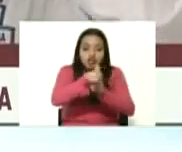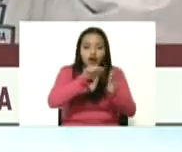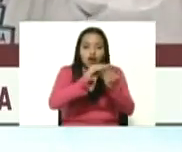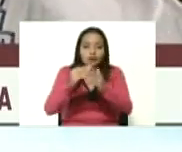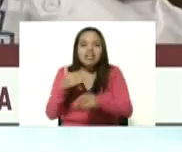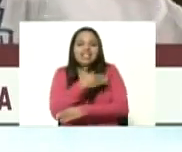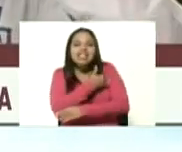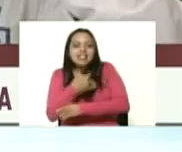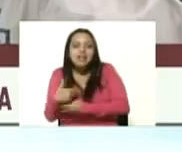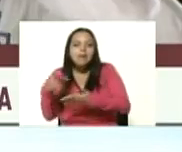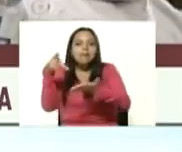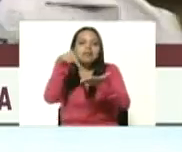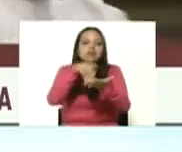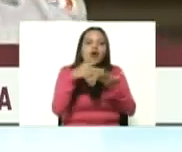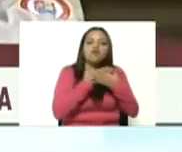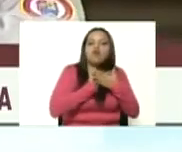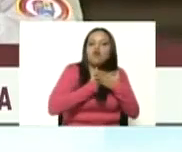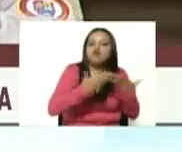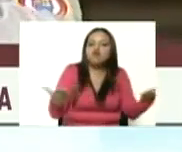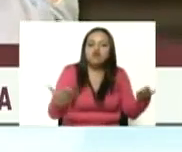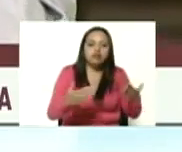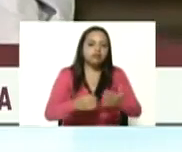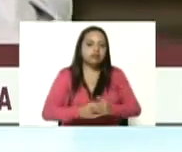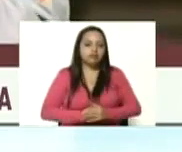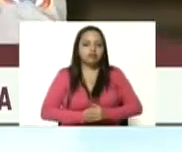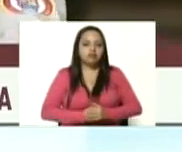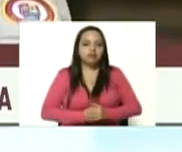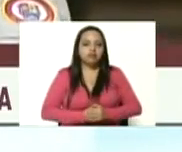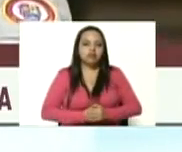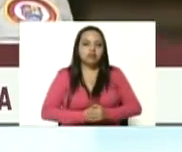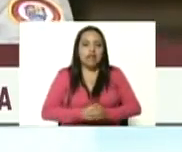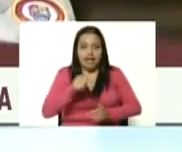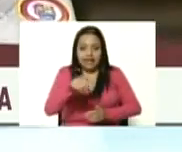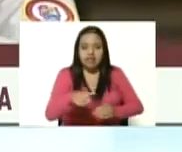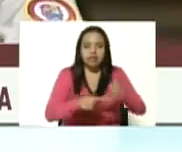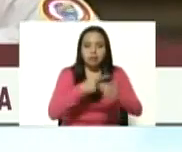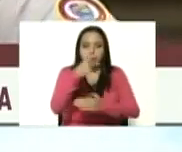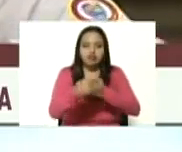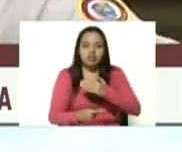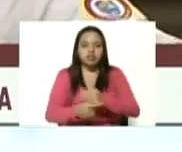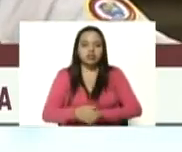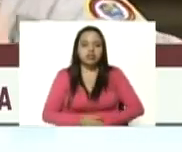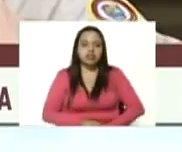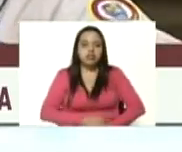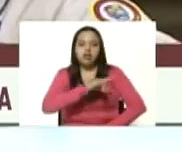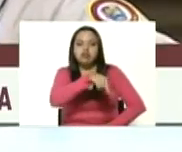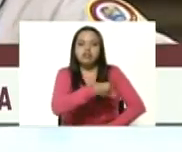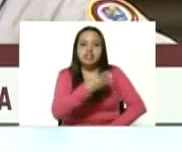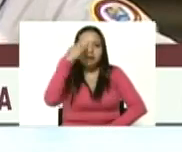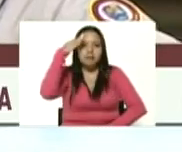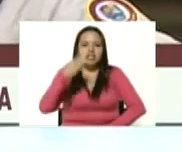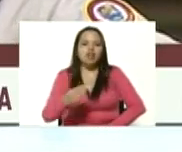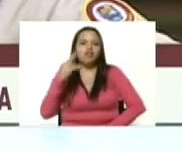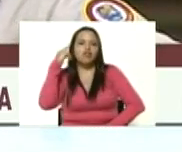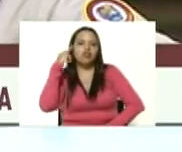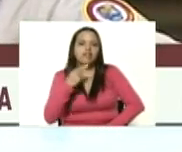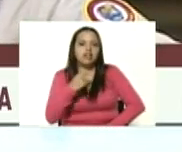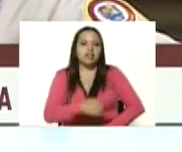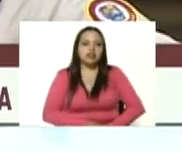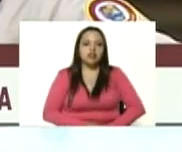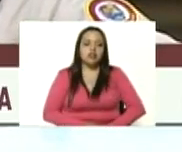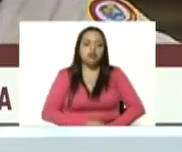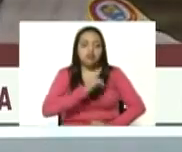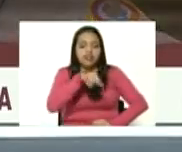quieren participar voluntariamente mi coagulante en jefe en este proyecto de la universidad militar bolivariana en la universidad de obrero